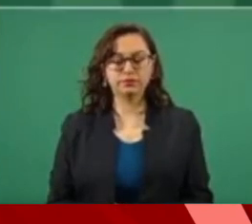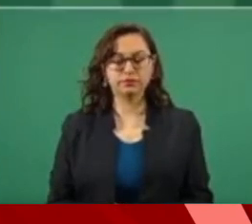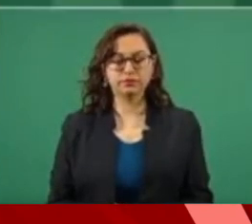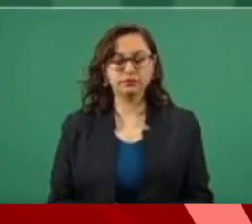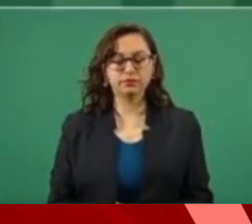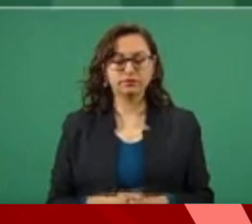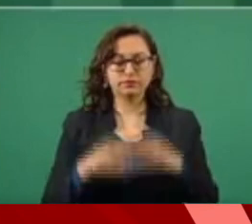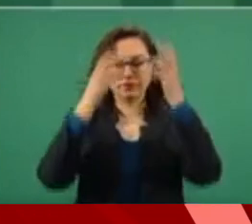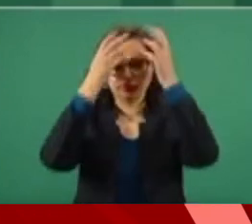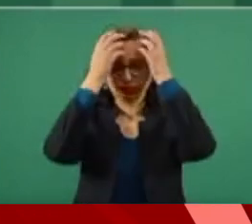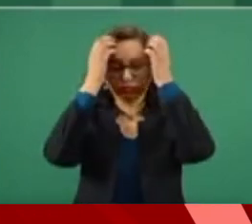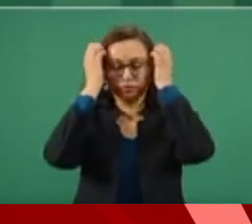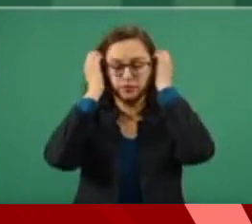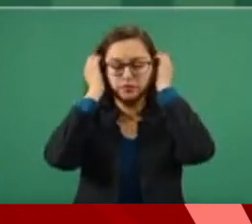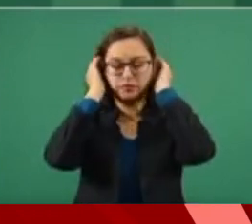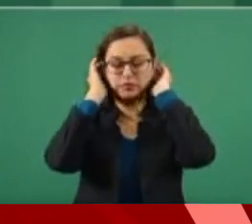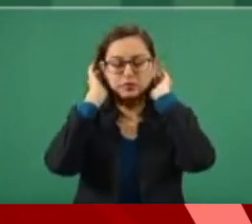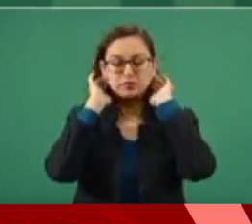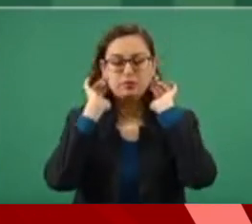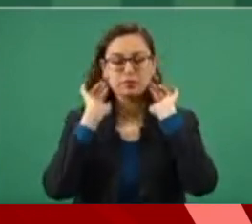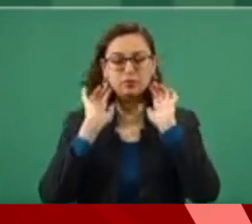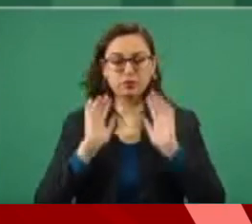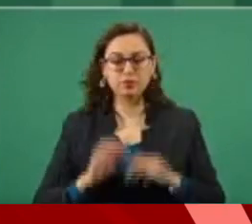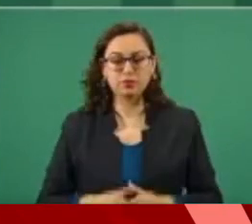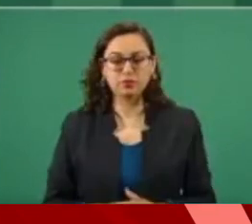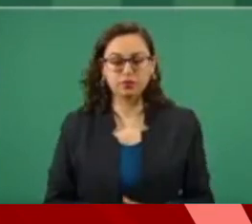aunque existe la posibilidad,